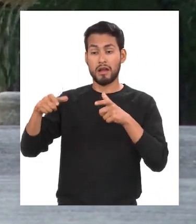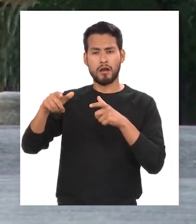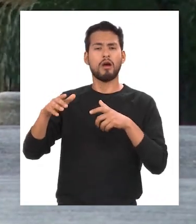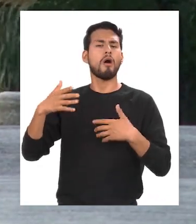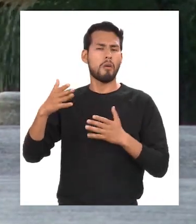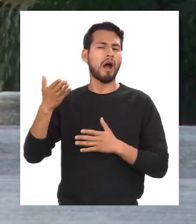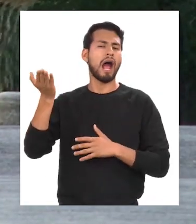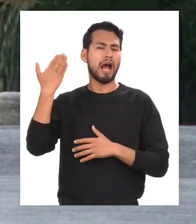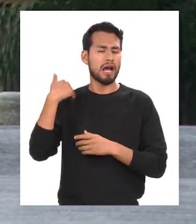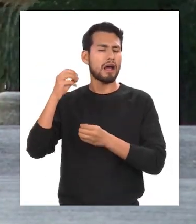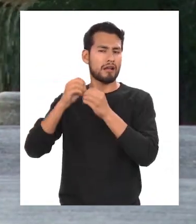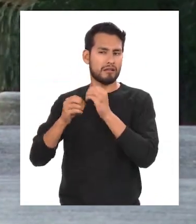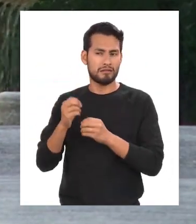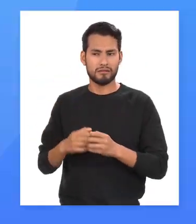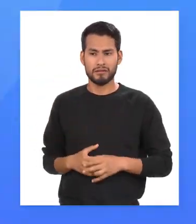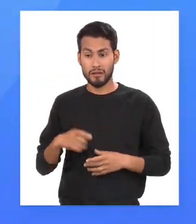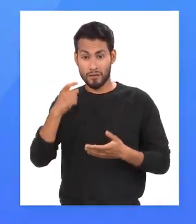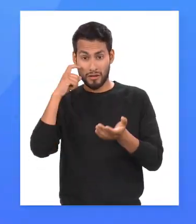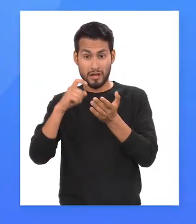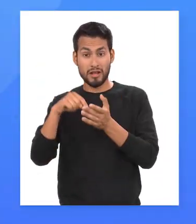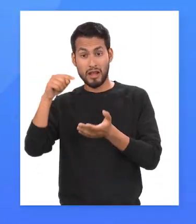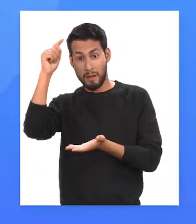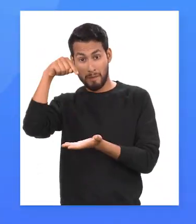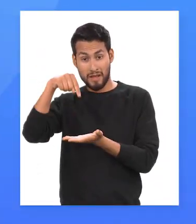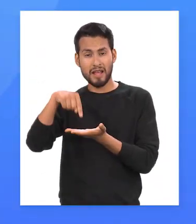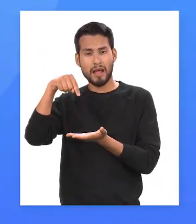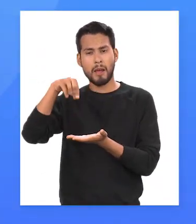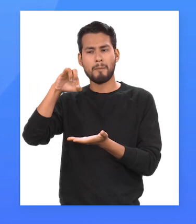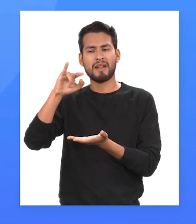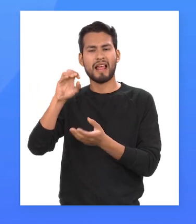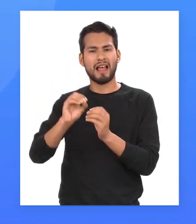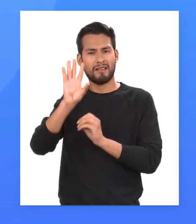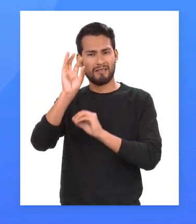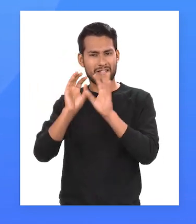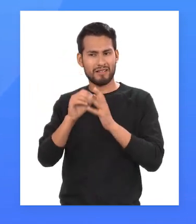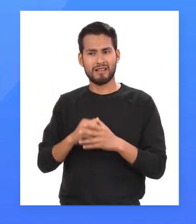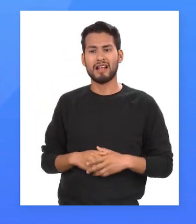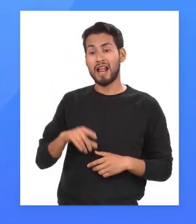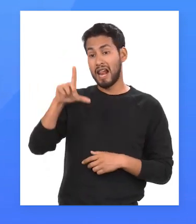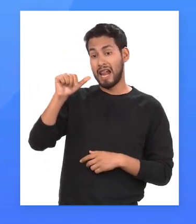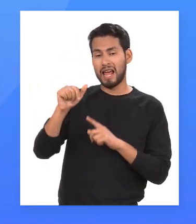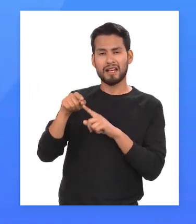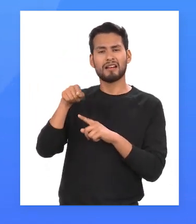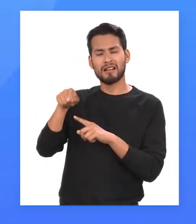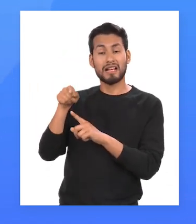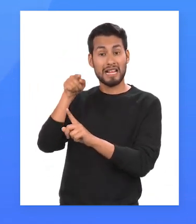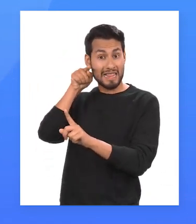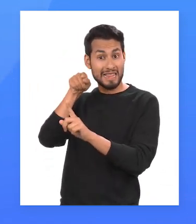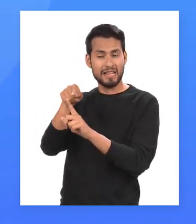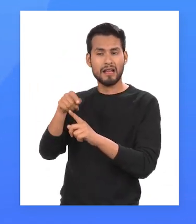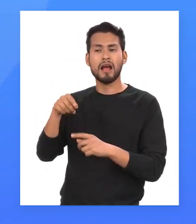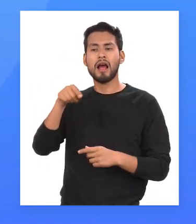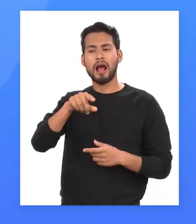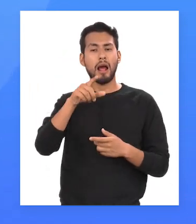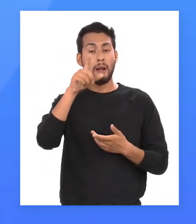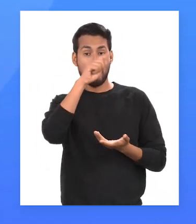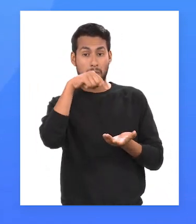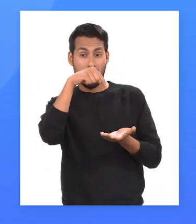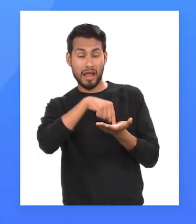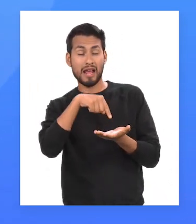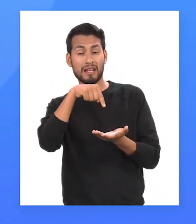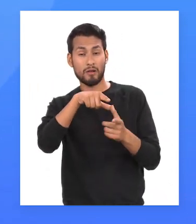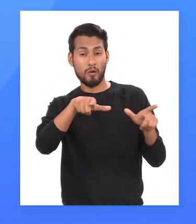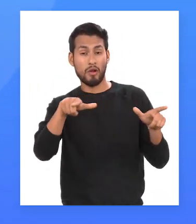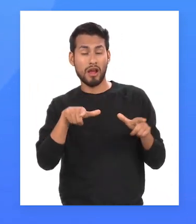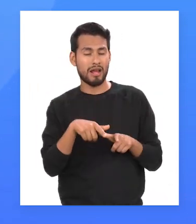de la plaza fue restaurada. El núcleo del sujeto es la palabra pileta, mientras que la es el modificador directo y de la plaza es el